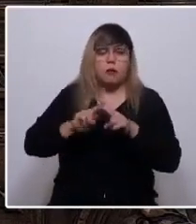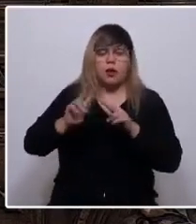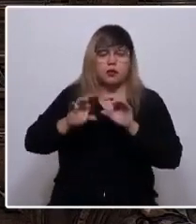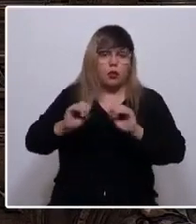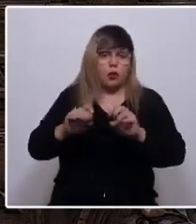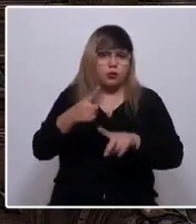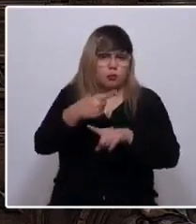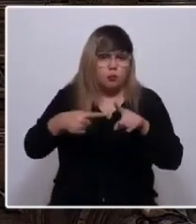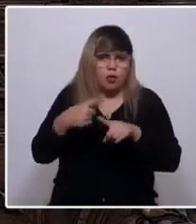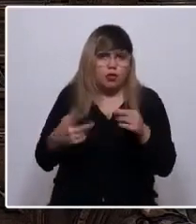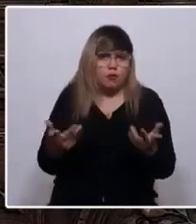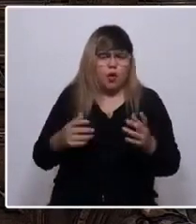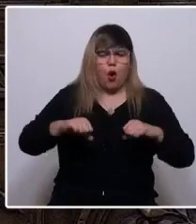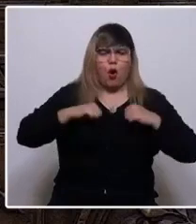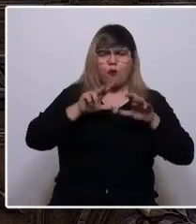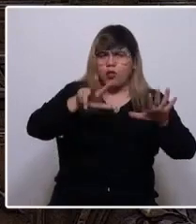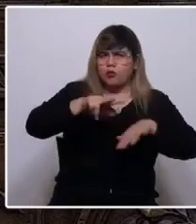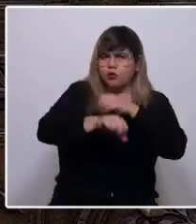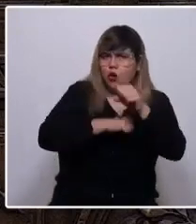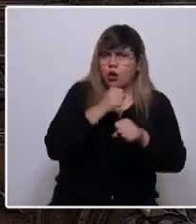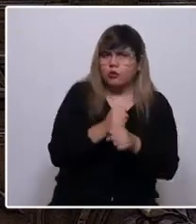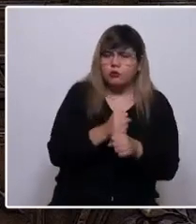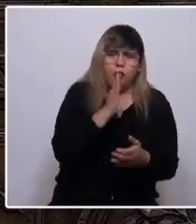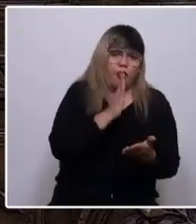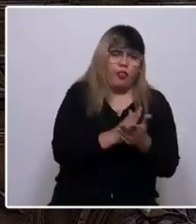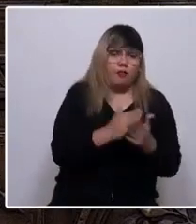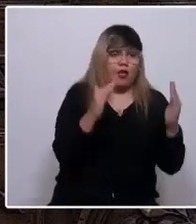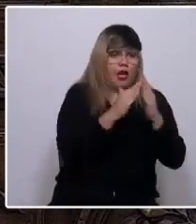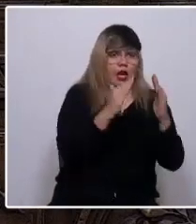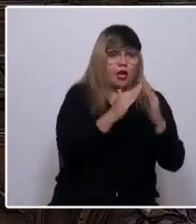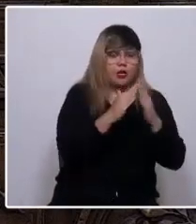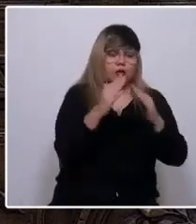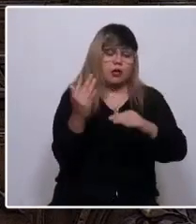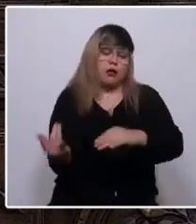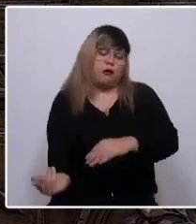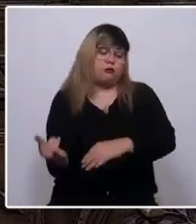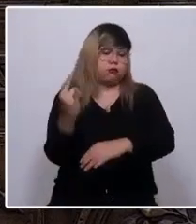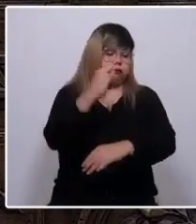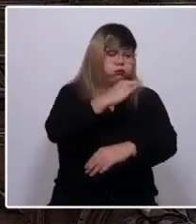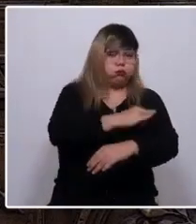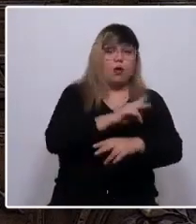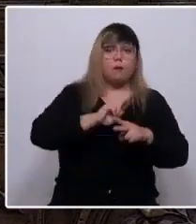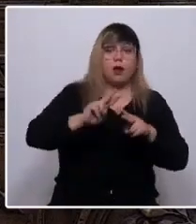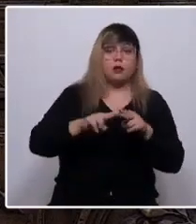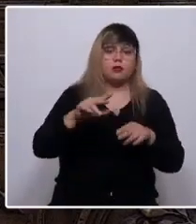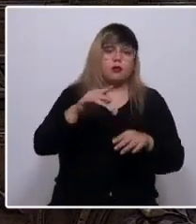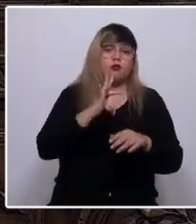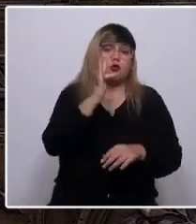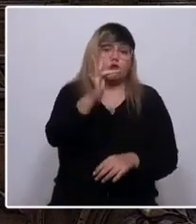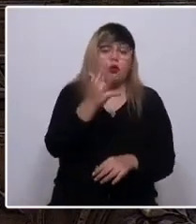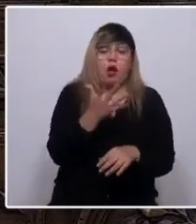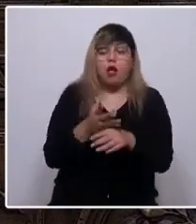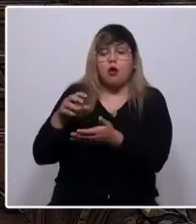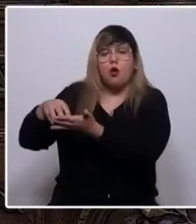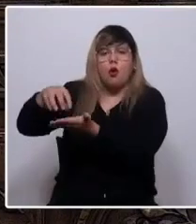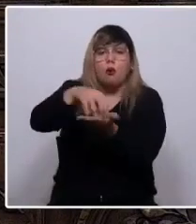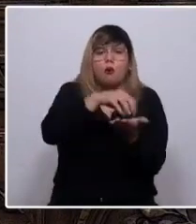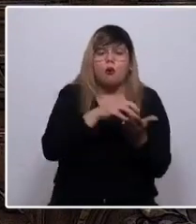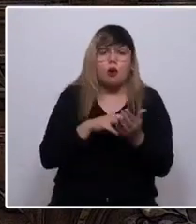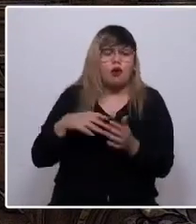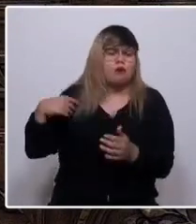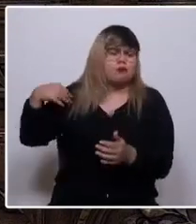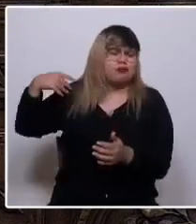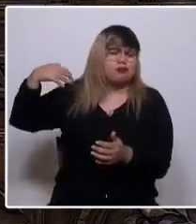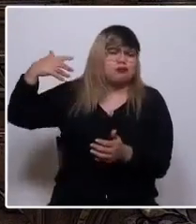Los jóvenes, a los 18 años, deben salir de sus hogares para construir futuro. Hay comunas en las cuales, por décadas